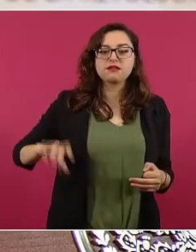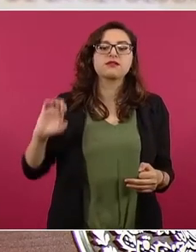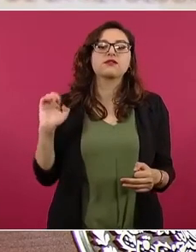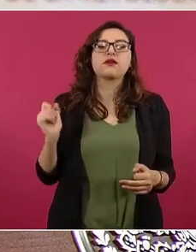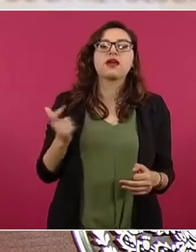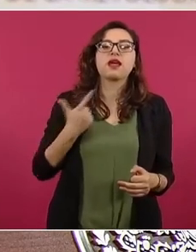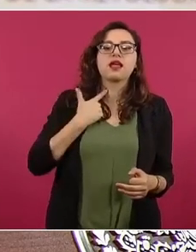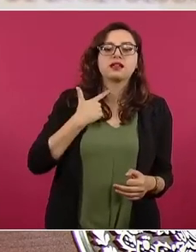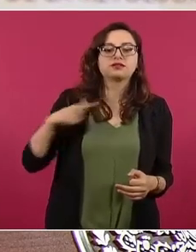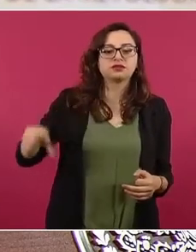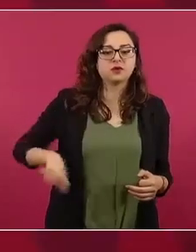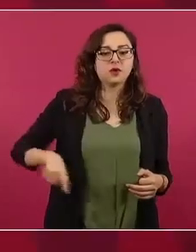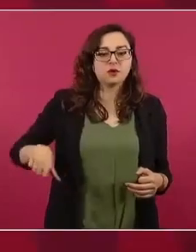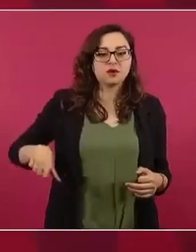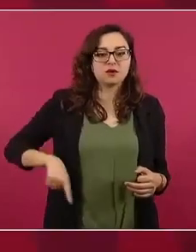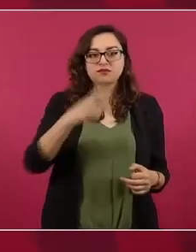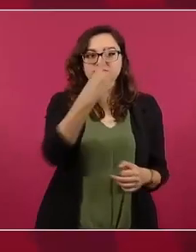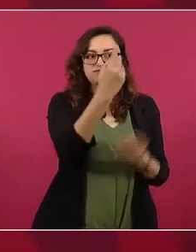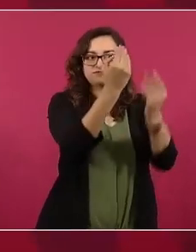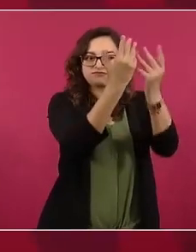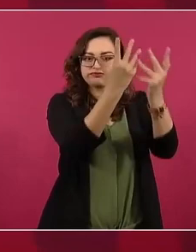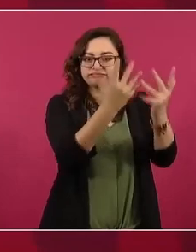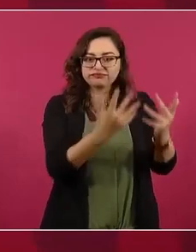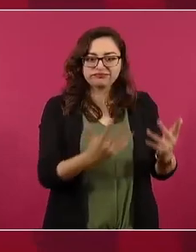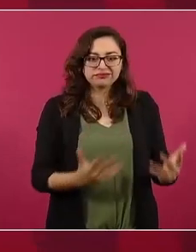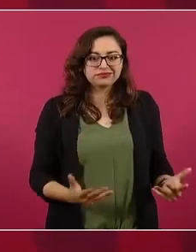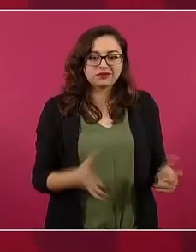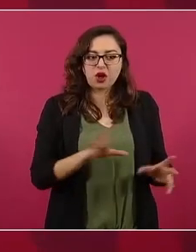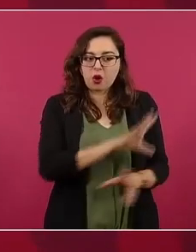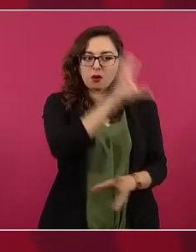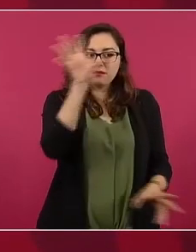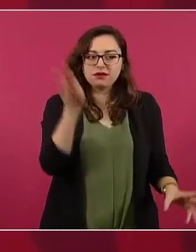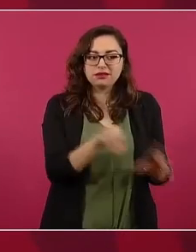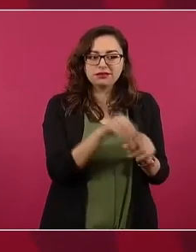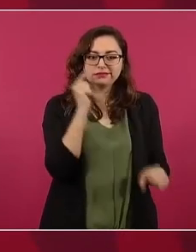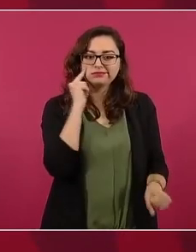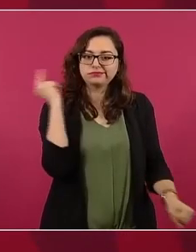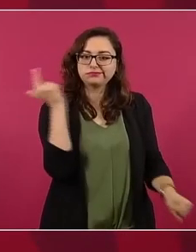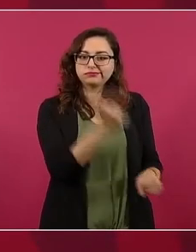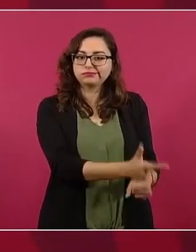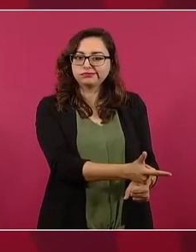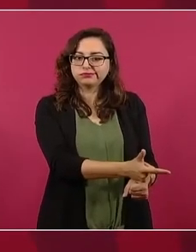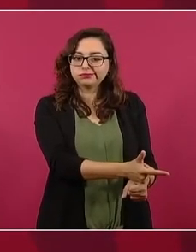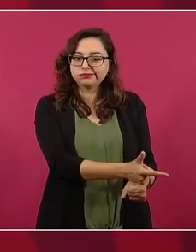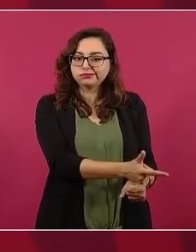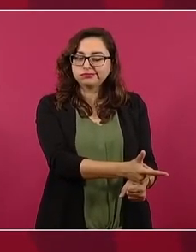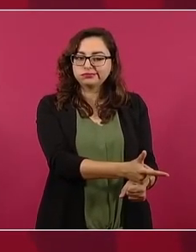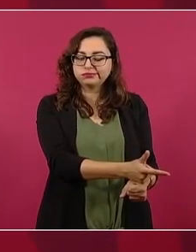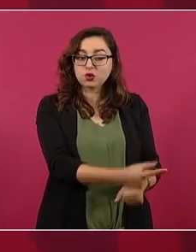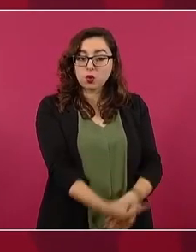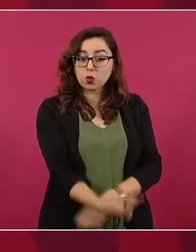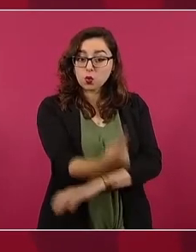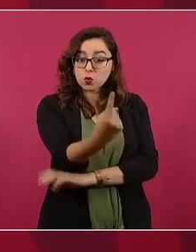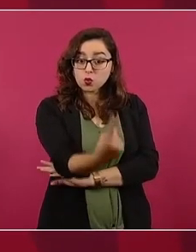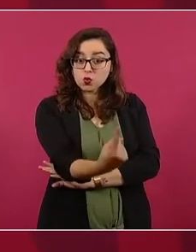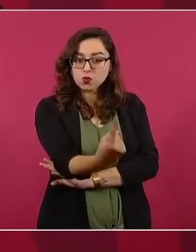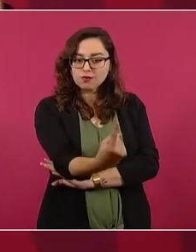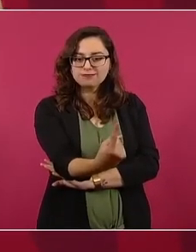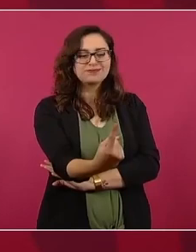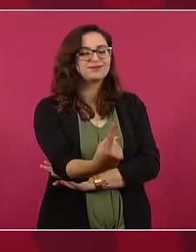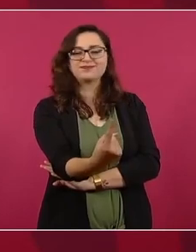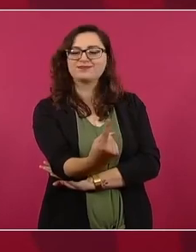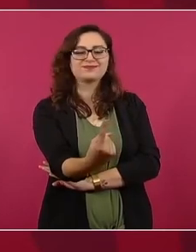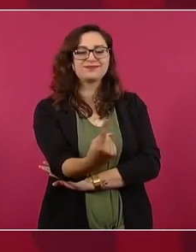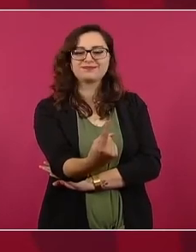Yo pues yo digo, no, es uno, son